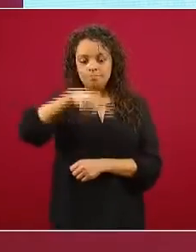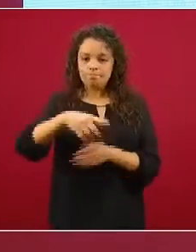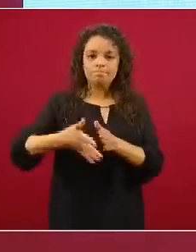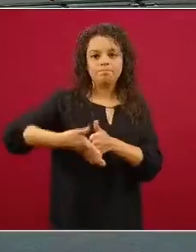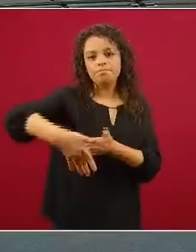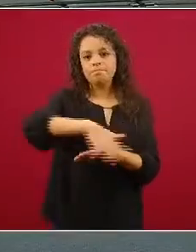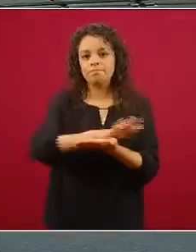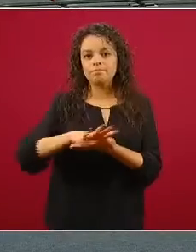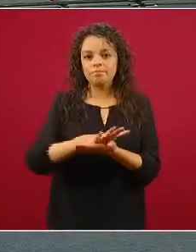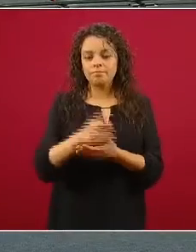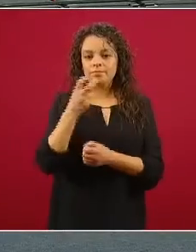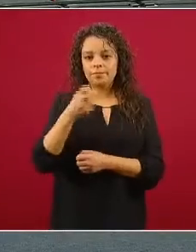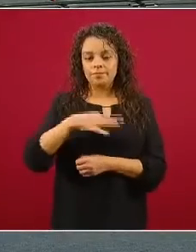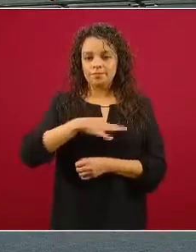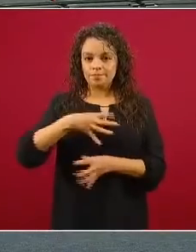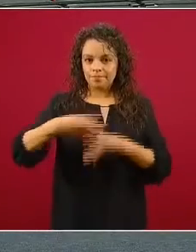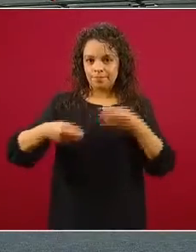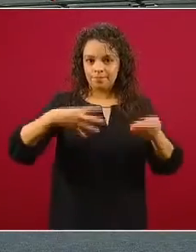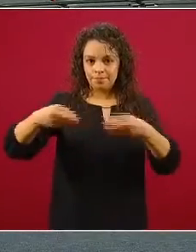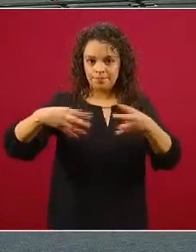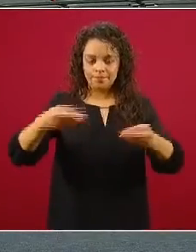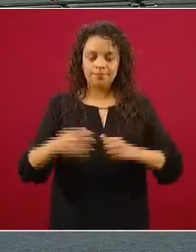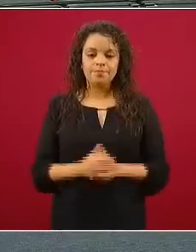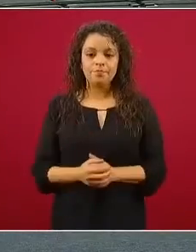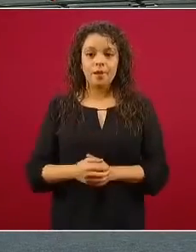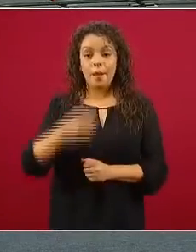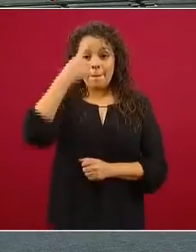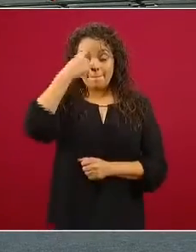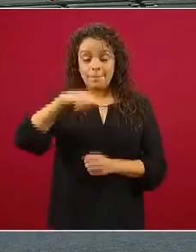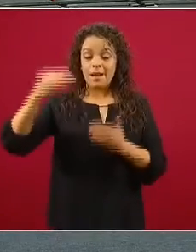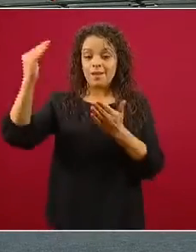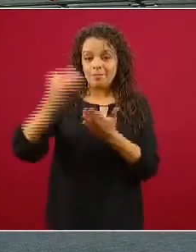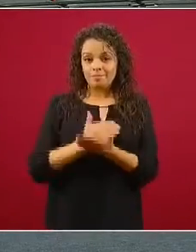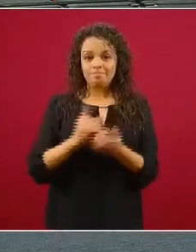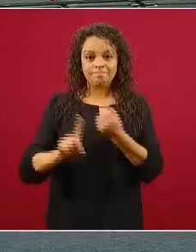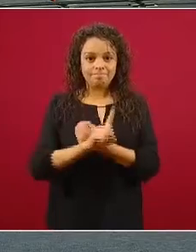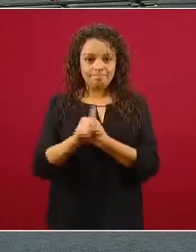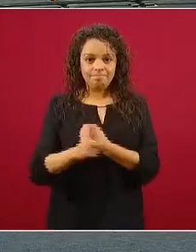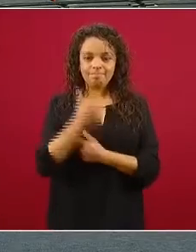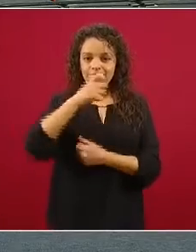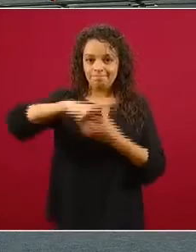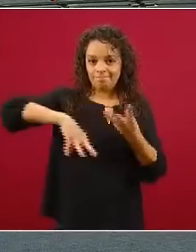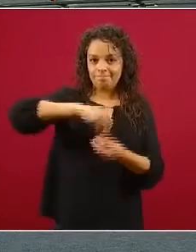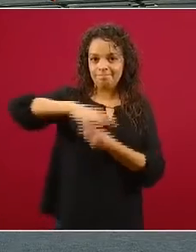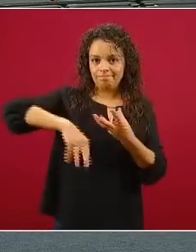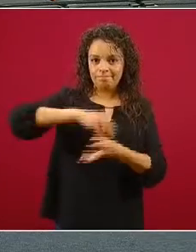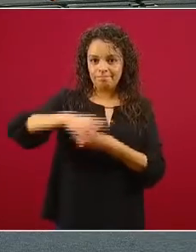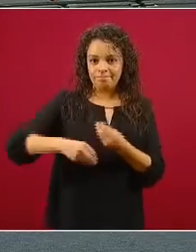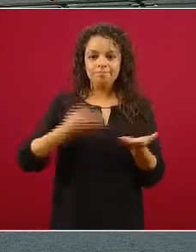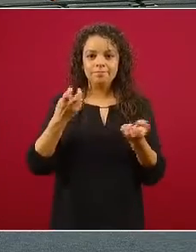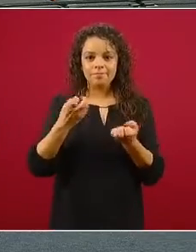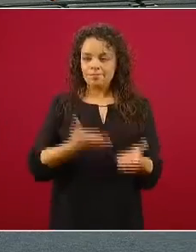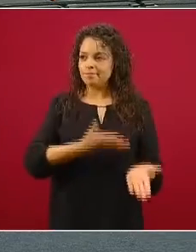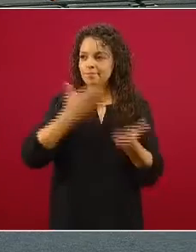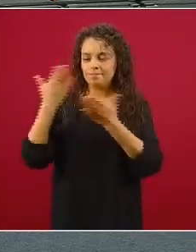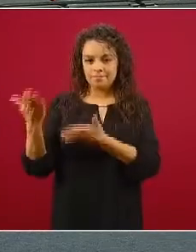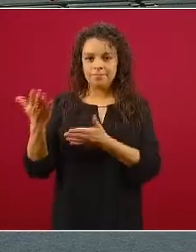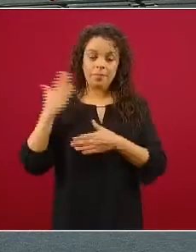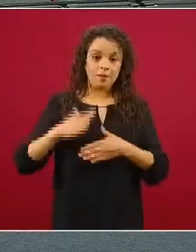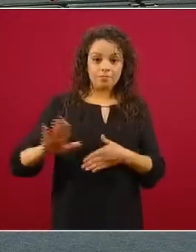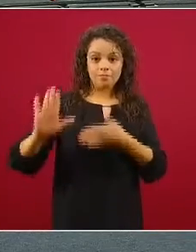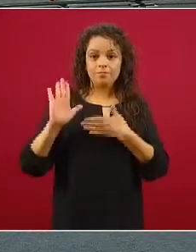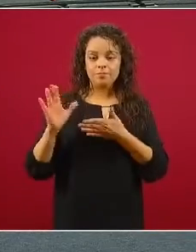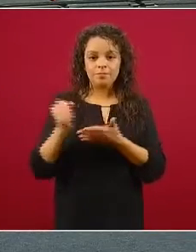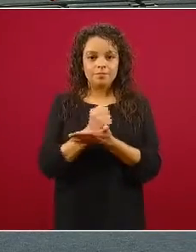también para acabar con sus impactos económicos, es que hoy traemos el avance del crédito solidario a la palabra. Es decir,